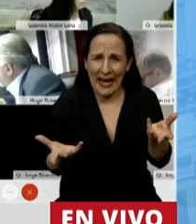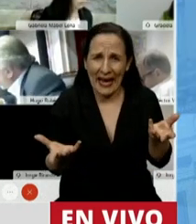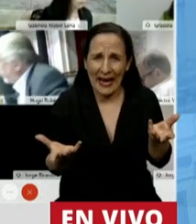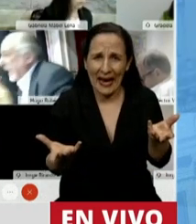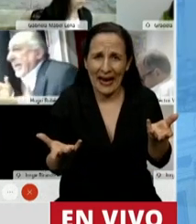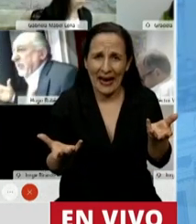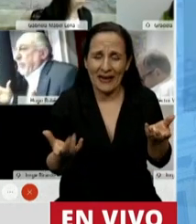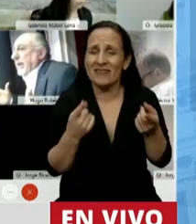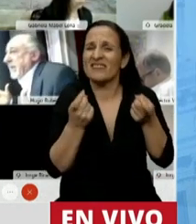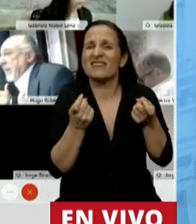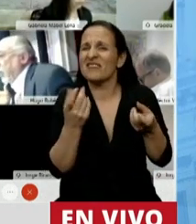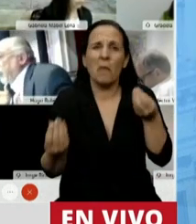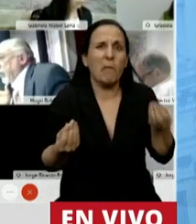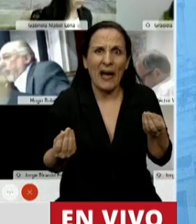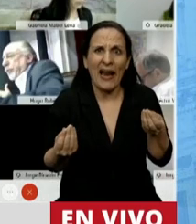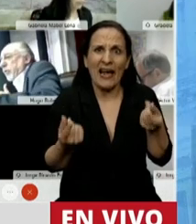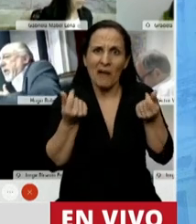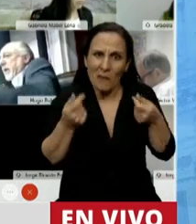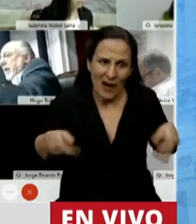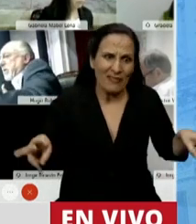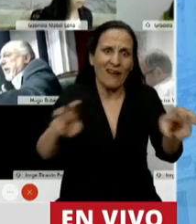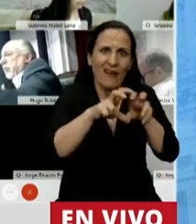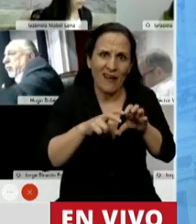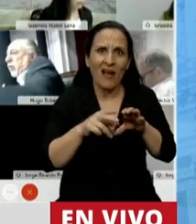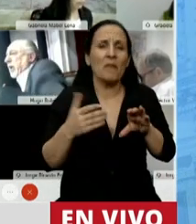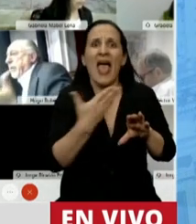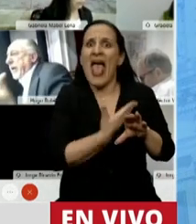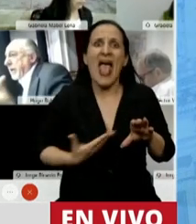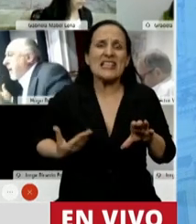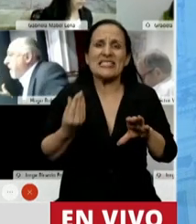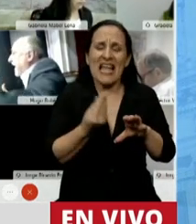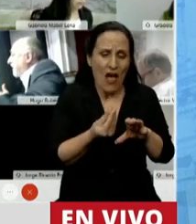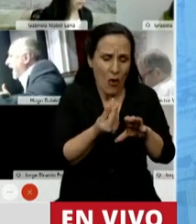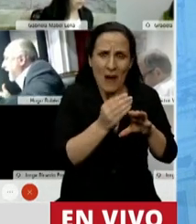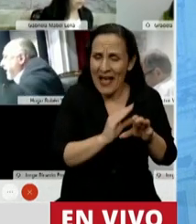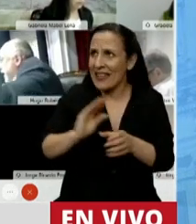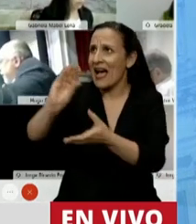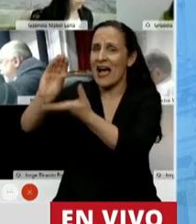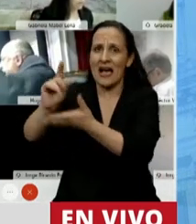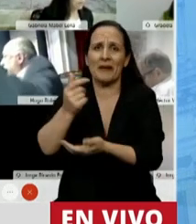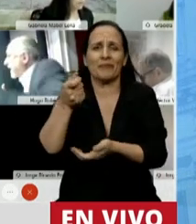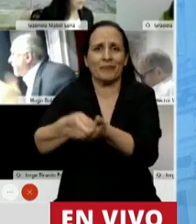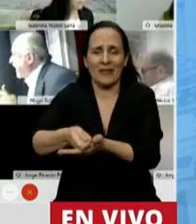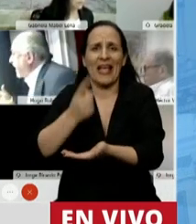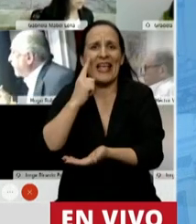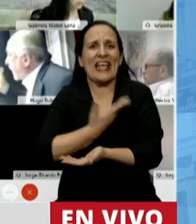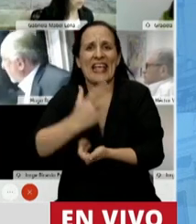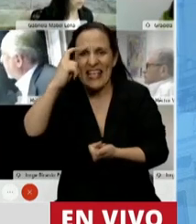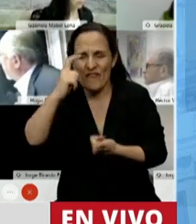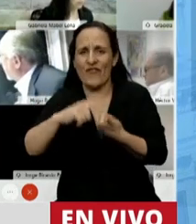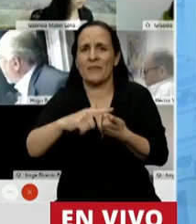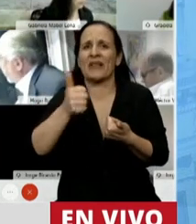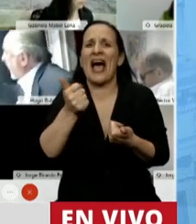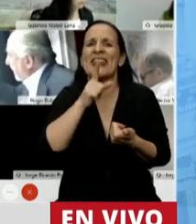¿Hace falta esto para tener los recursos que el Estado tuvo que poner para pagar IFE, ATP? Sí,